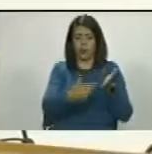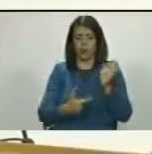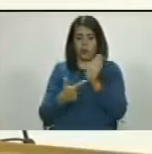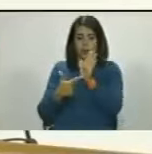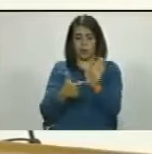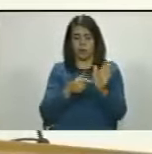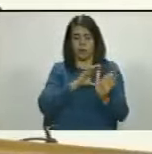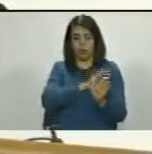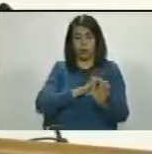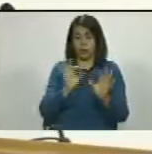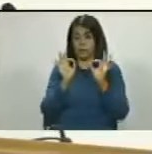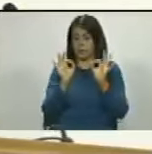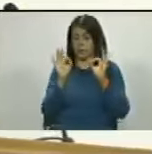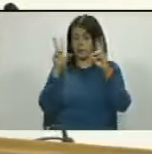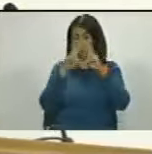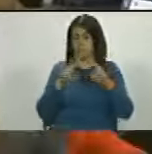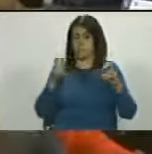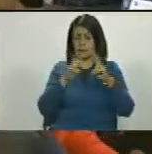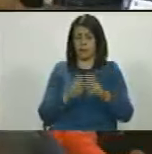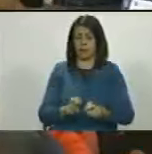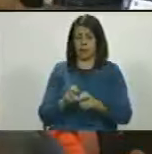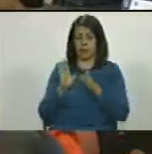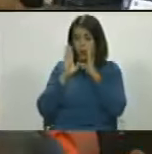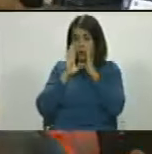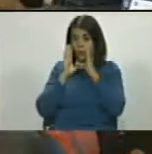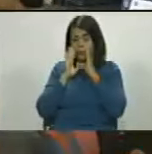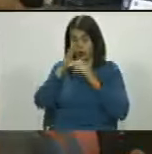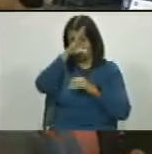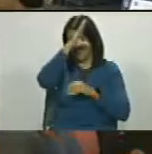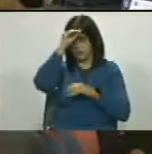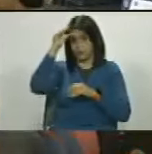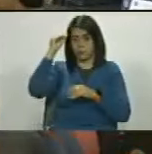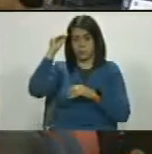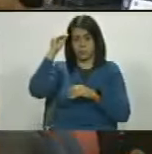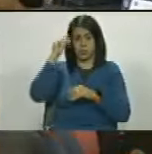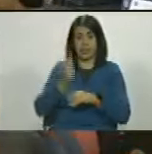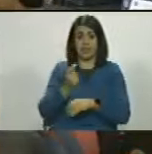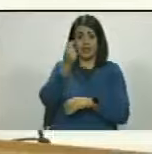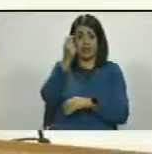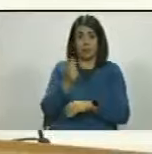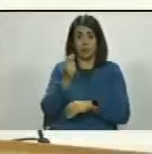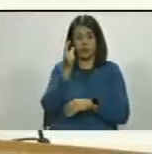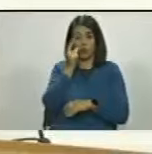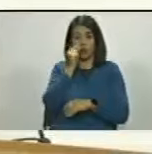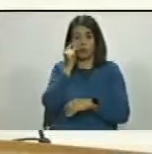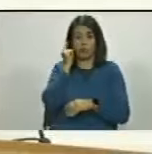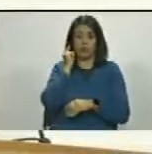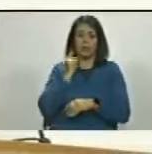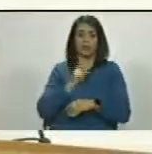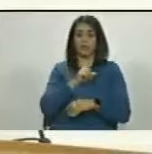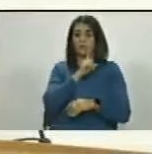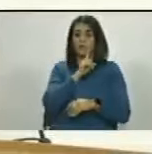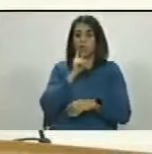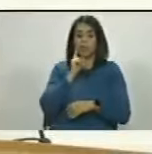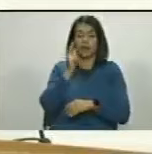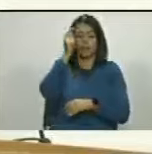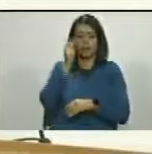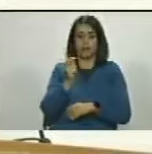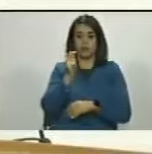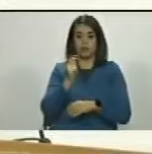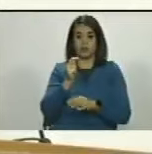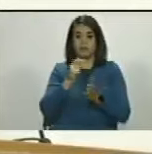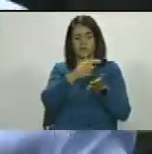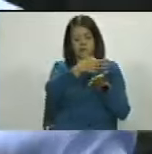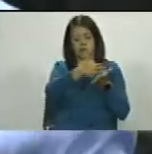presentamos desde la comisión especial para la investigación de las confesiones de Donald Trump los diputados aquí están las actas de los diputados y diputadas